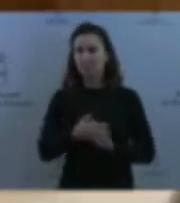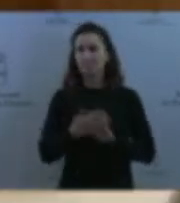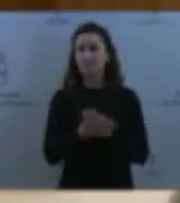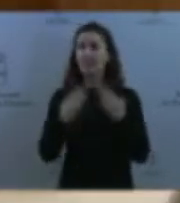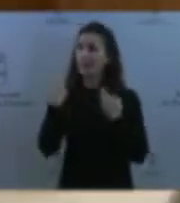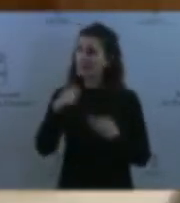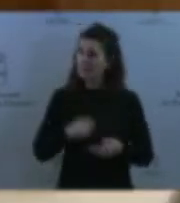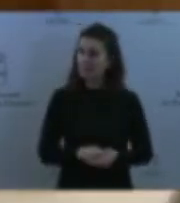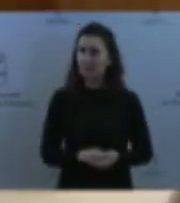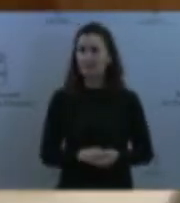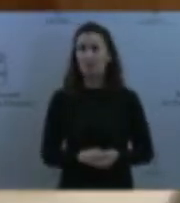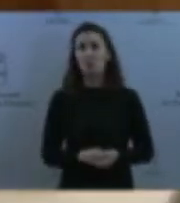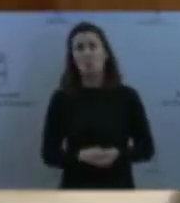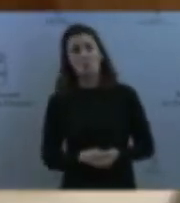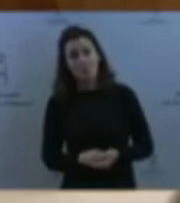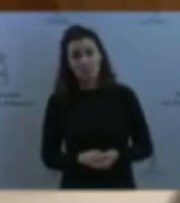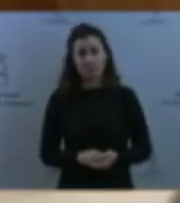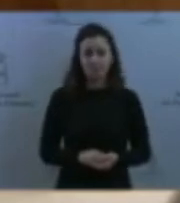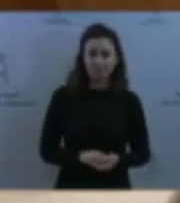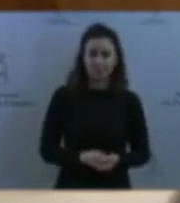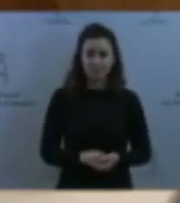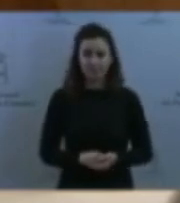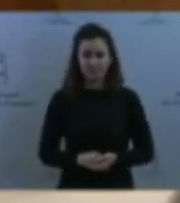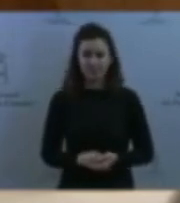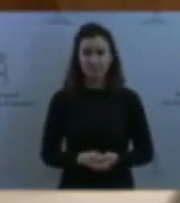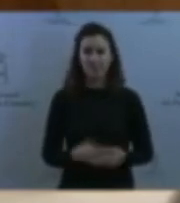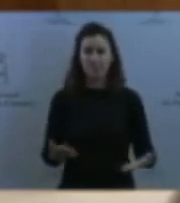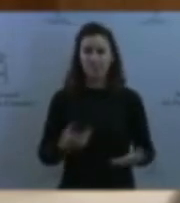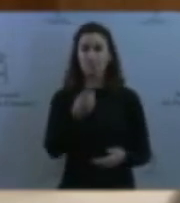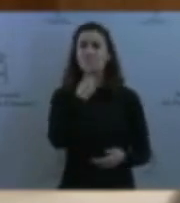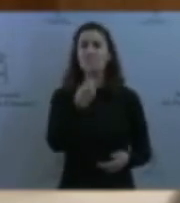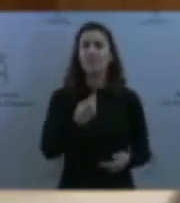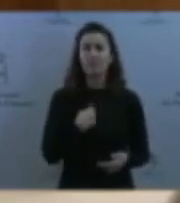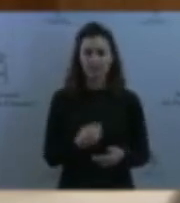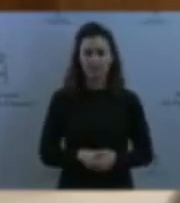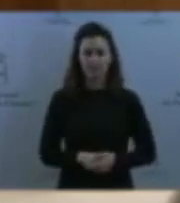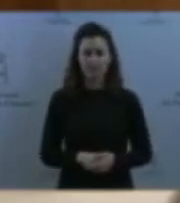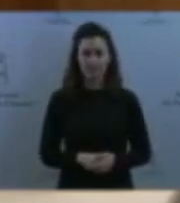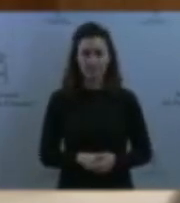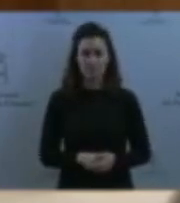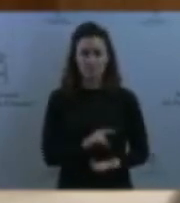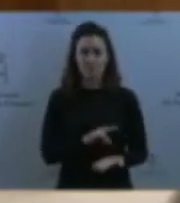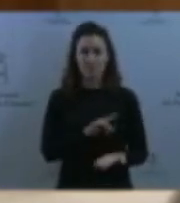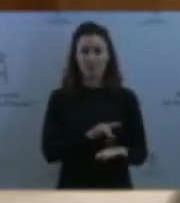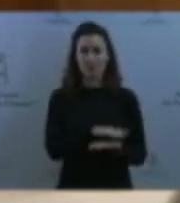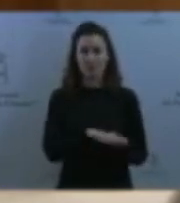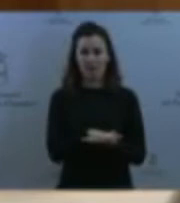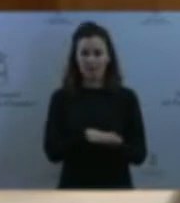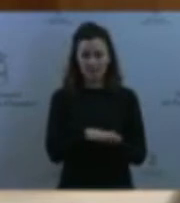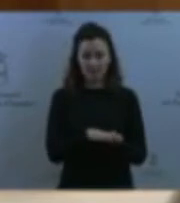usted antes, hablaba de los menas y